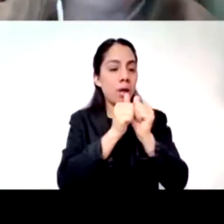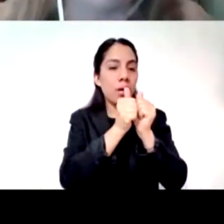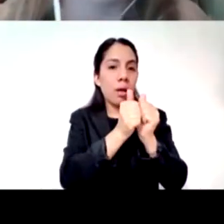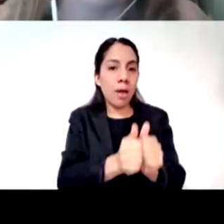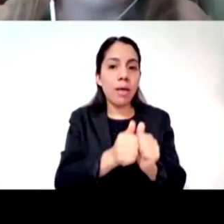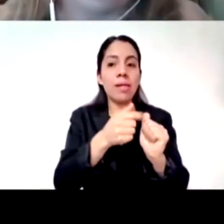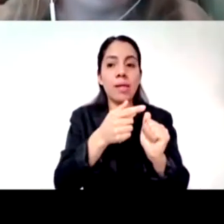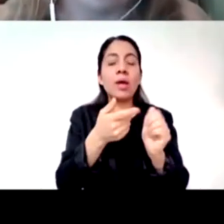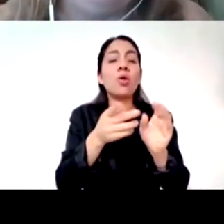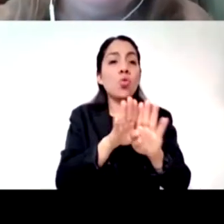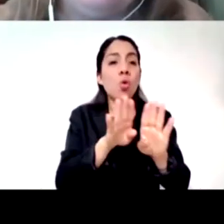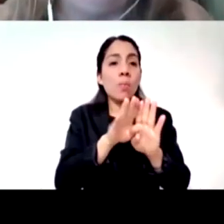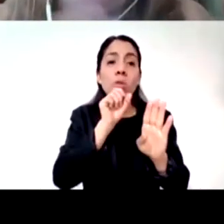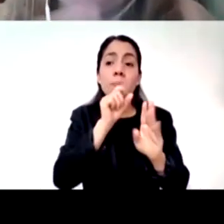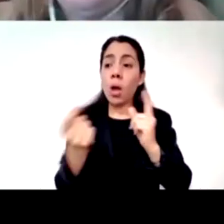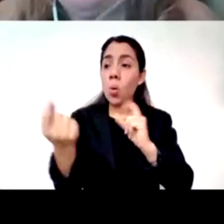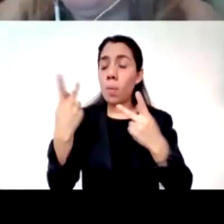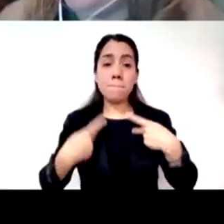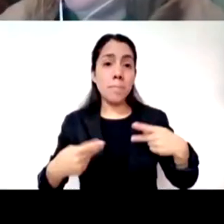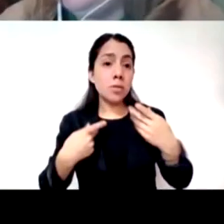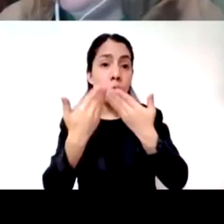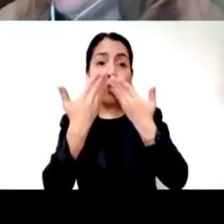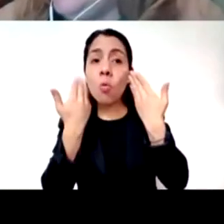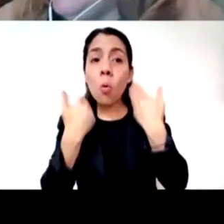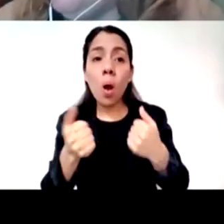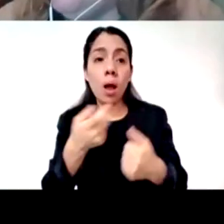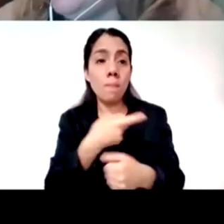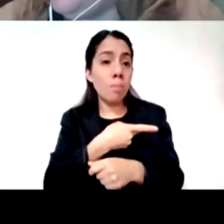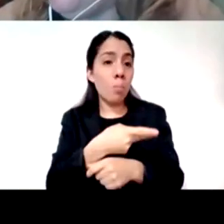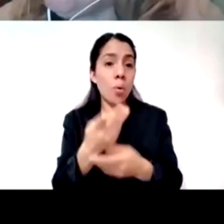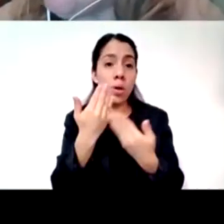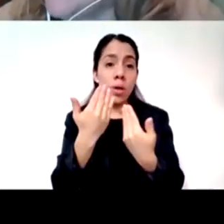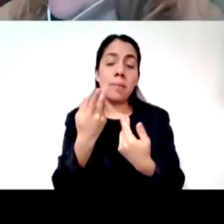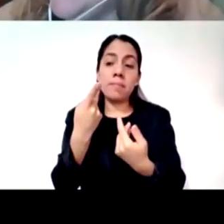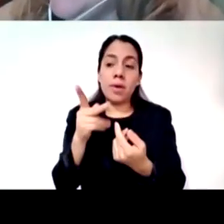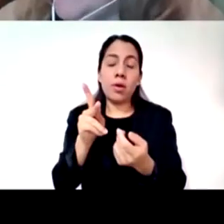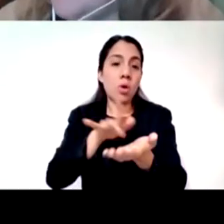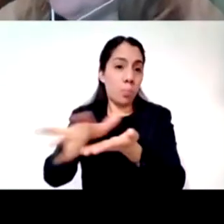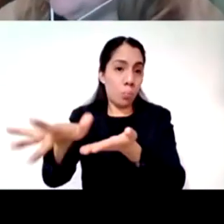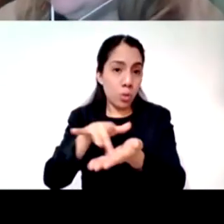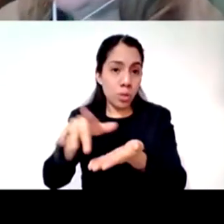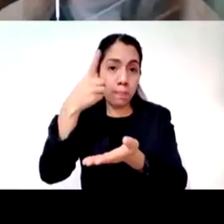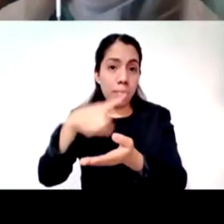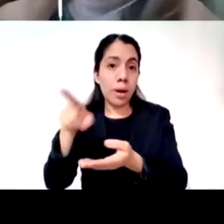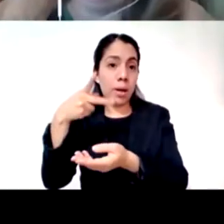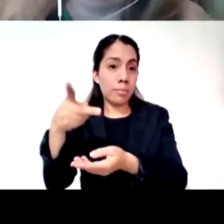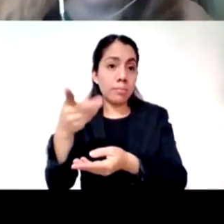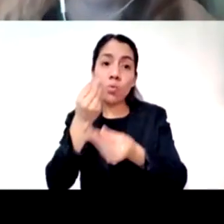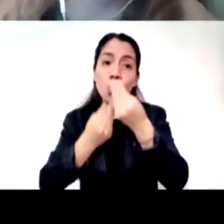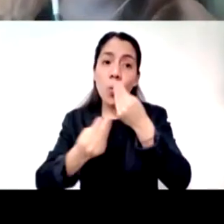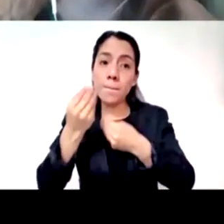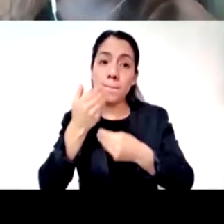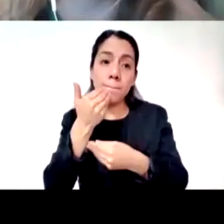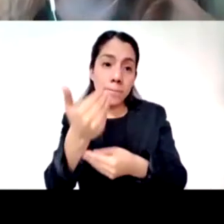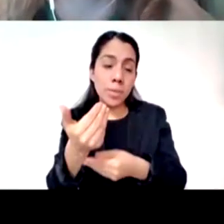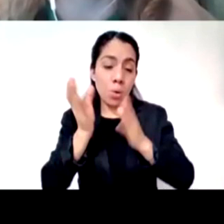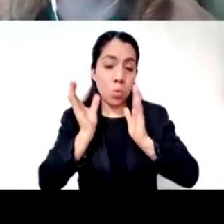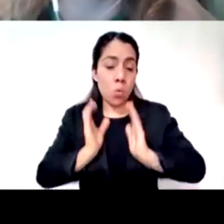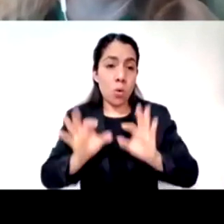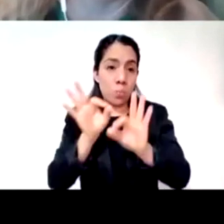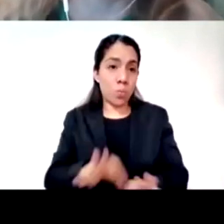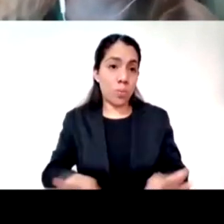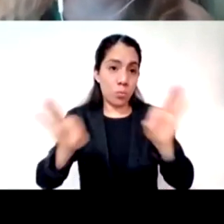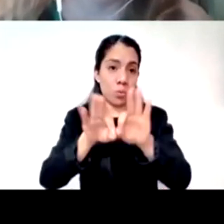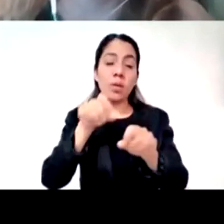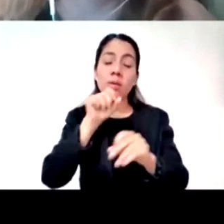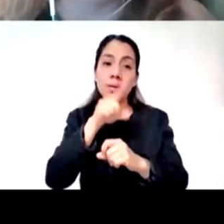alimentar también no solo el alma pero también el cuerpo y por último decir que